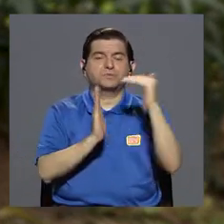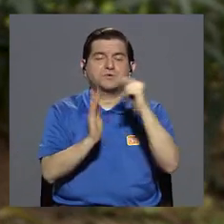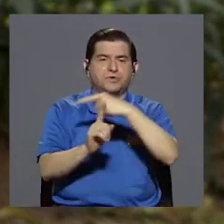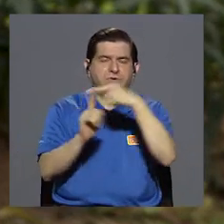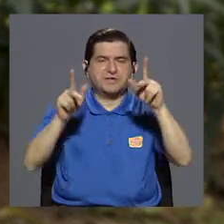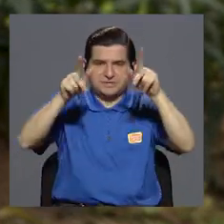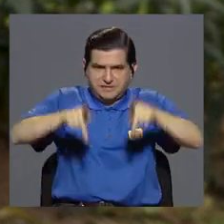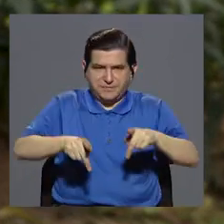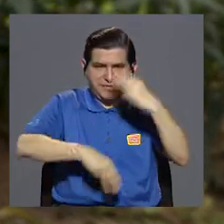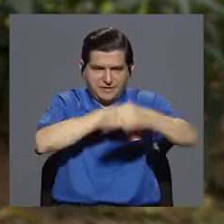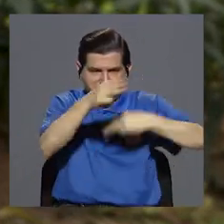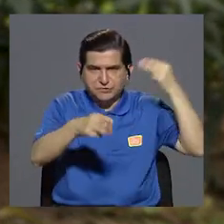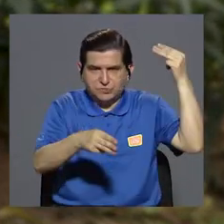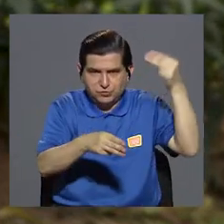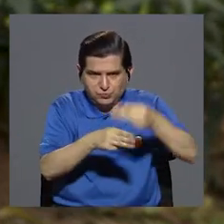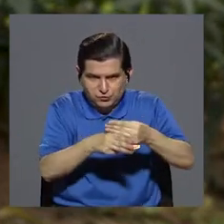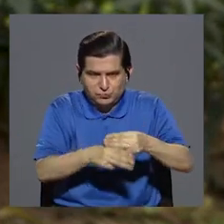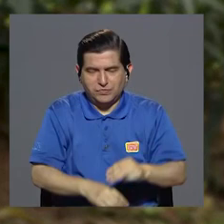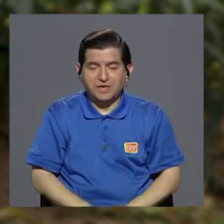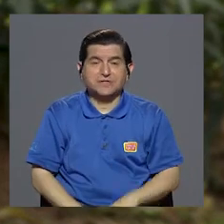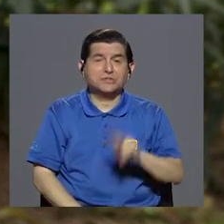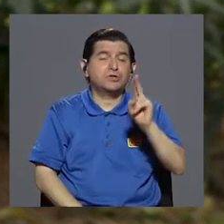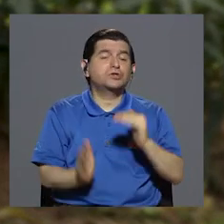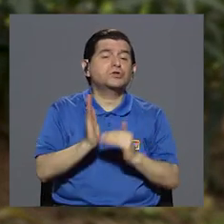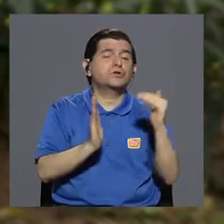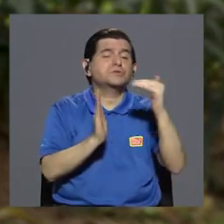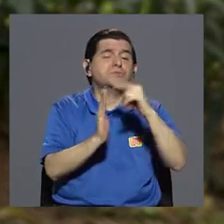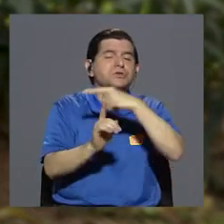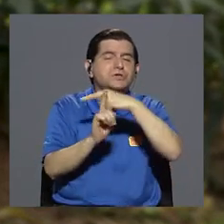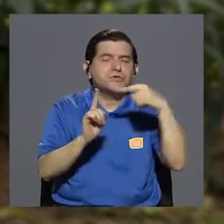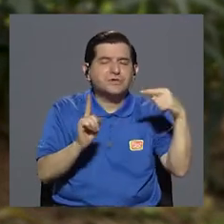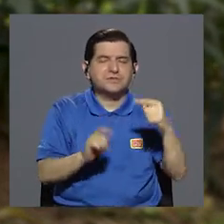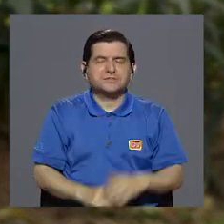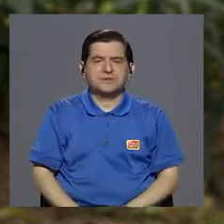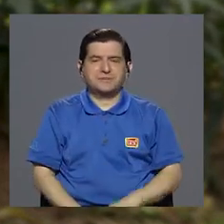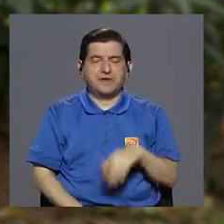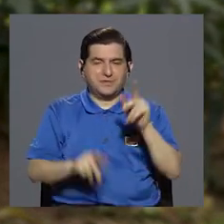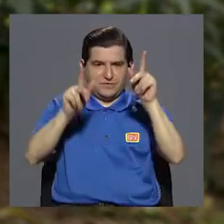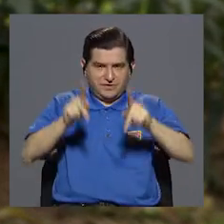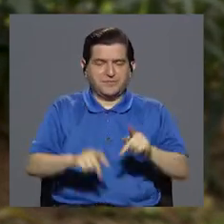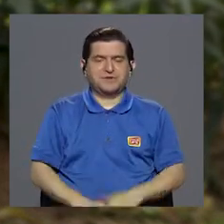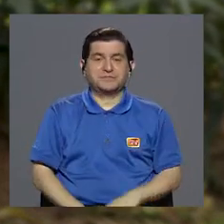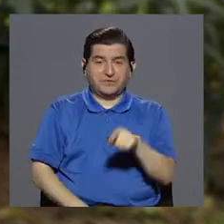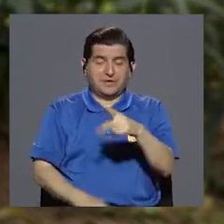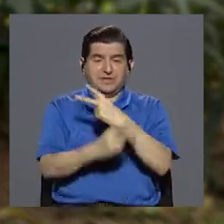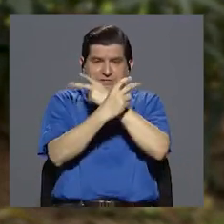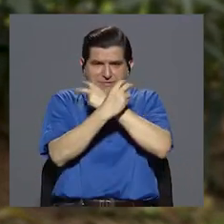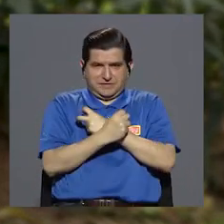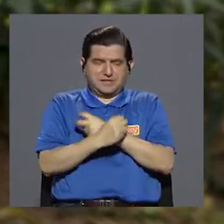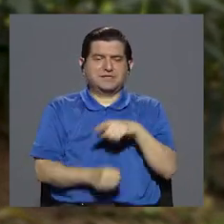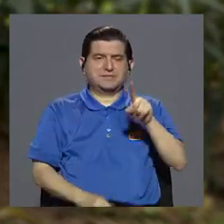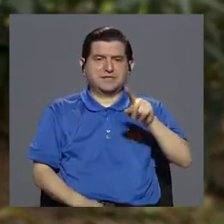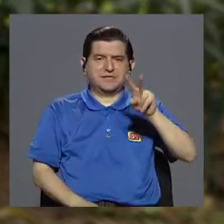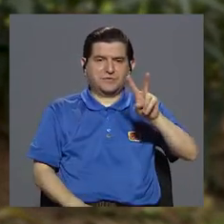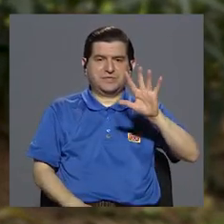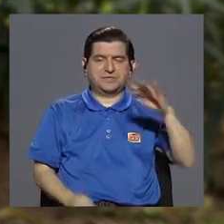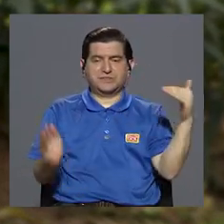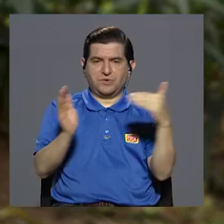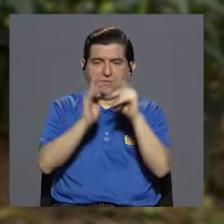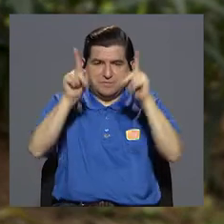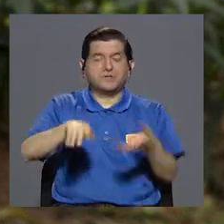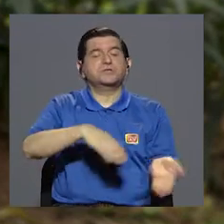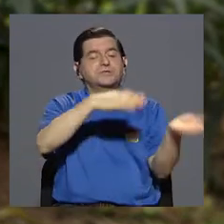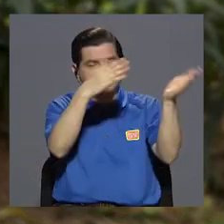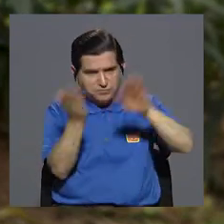millones y medio de personas en el mundo, dos millones y medio que sufren envenenamientos, y de esos, 125 mil personas